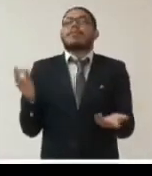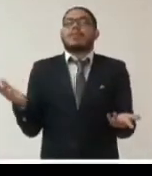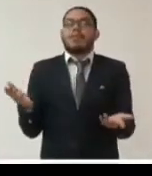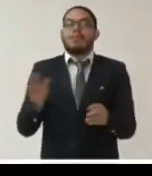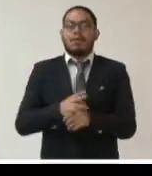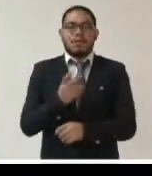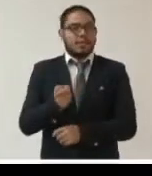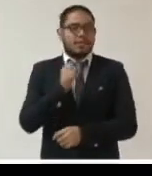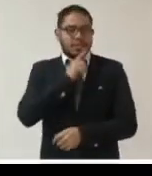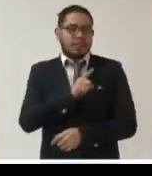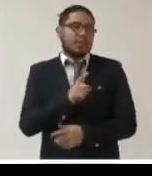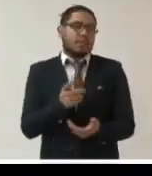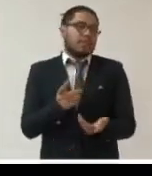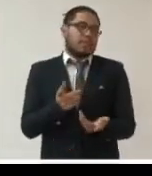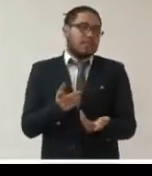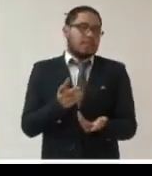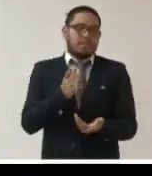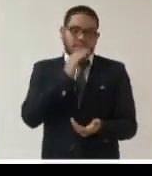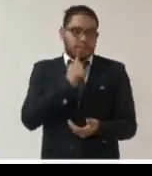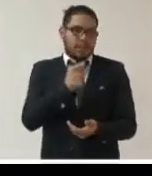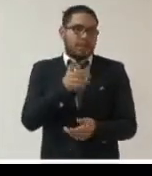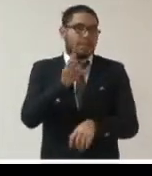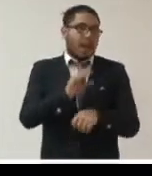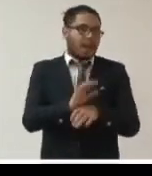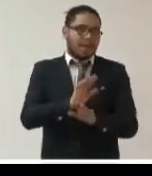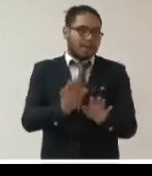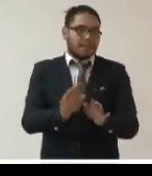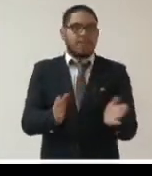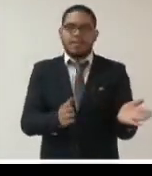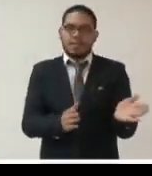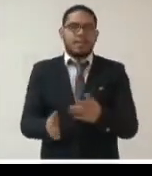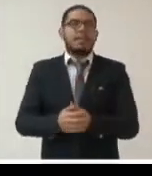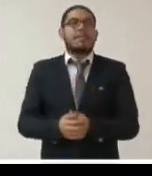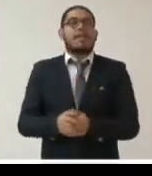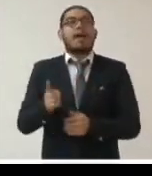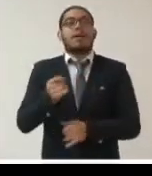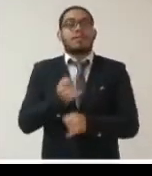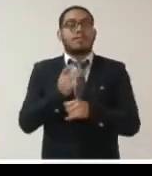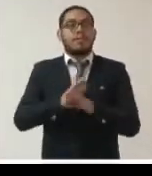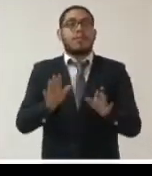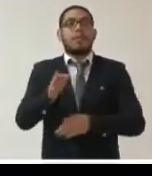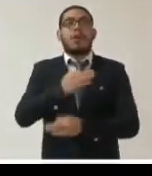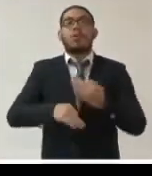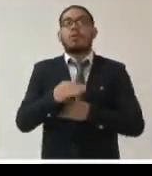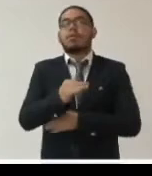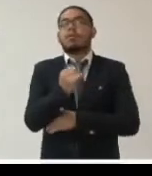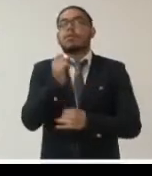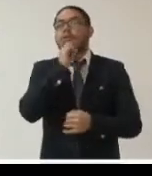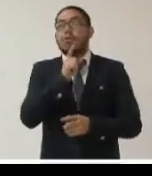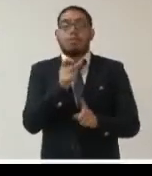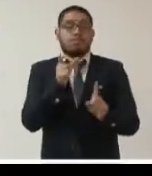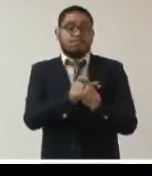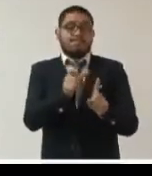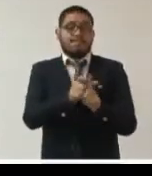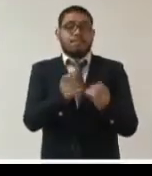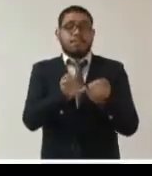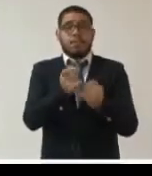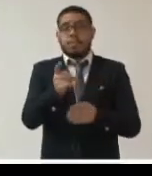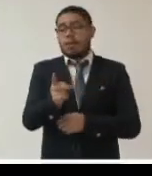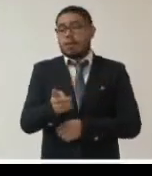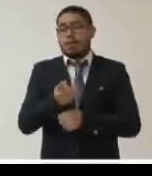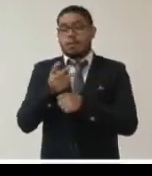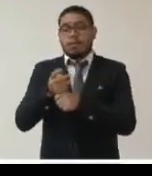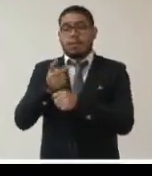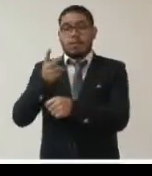permitir y además en este ámbito pues el acceso a toda esta información que son datos especialmente protegidos y el tratamiento por parte de terceros